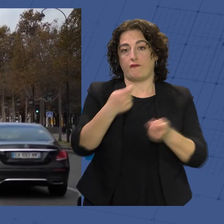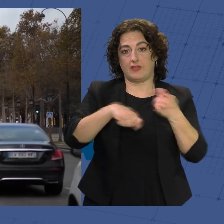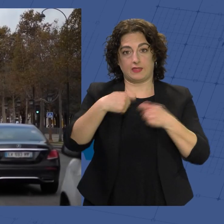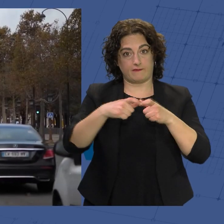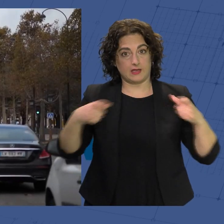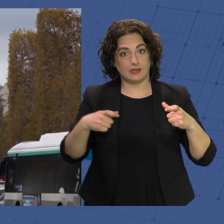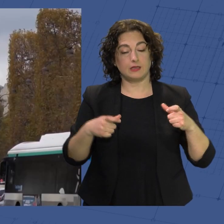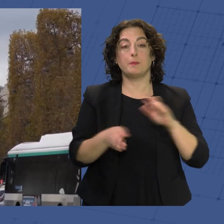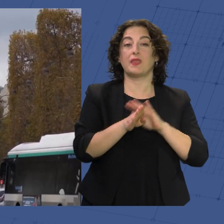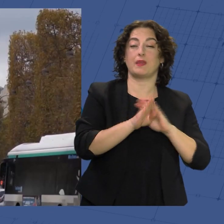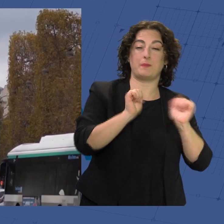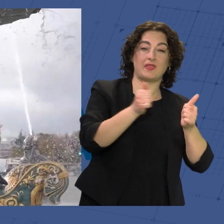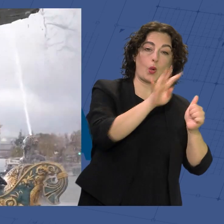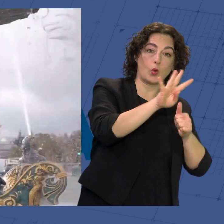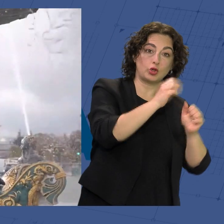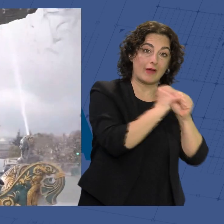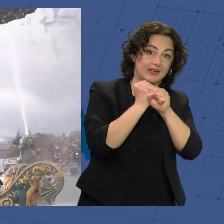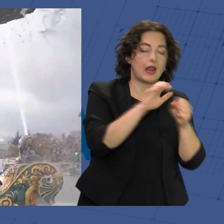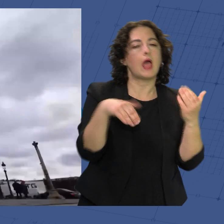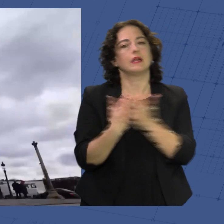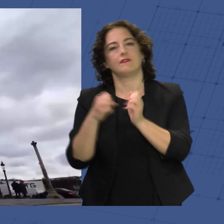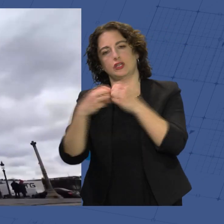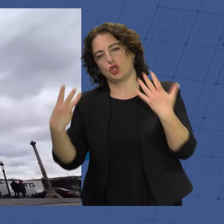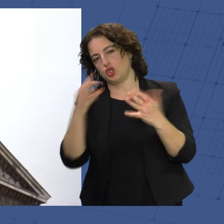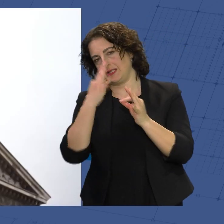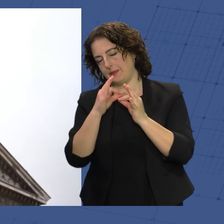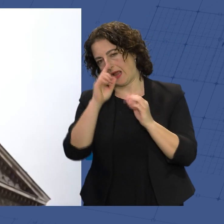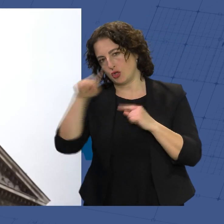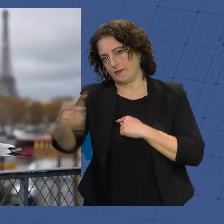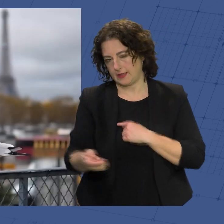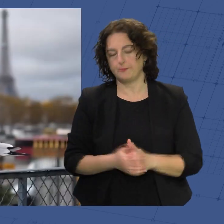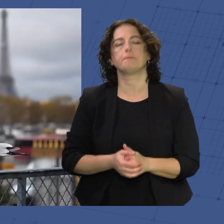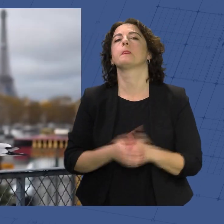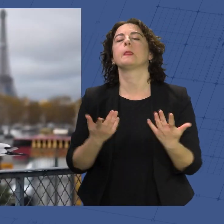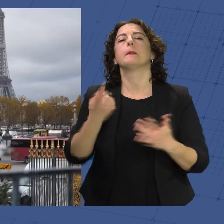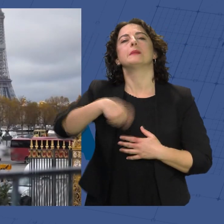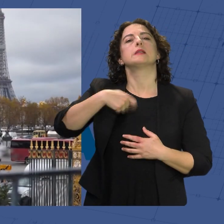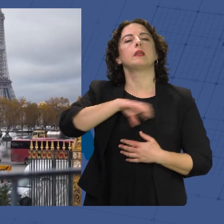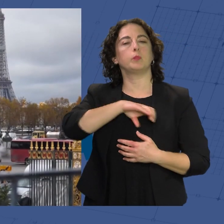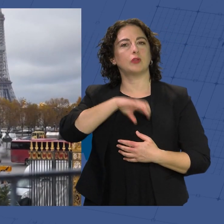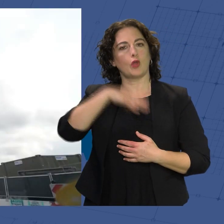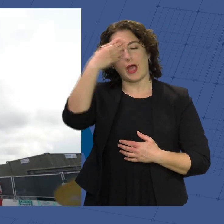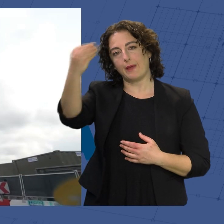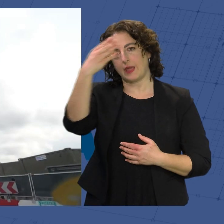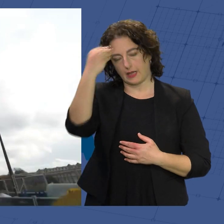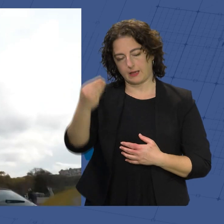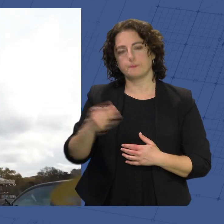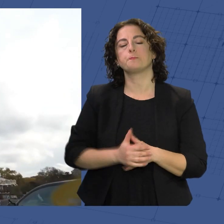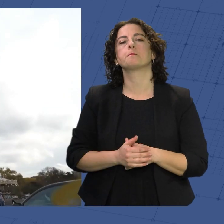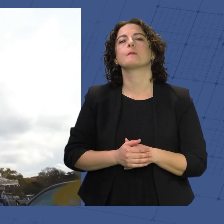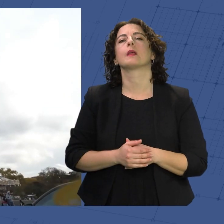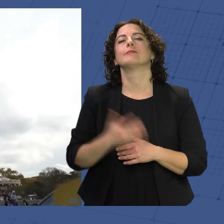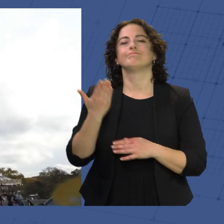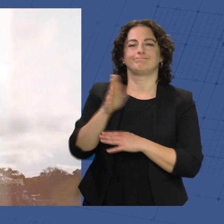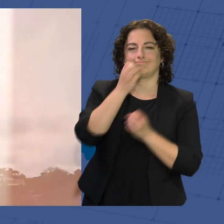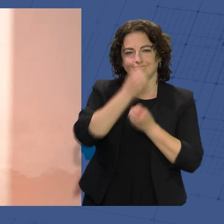mantendrá del 4 de abril y hasta el 28 de septiembre del nuevo año. El presidente de la Diputación Provincial de Almería, Javier Oleiano García, ha dado a